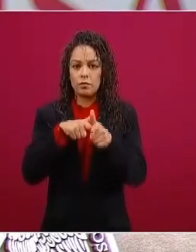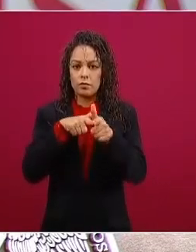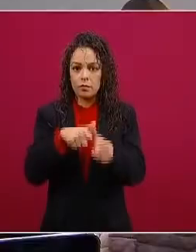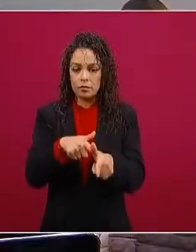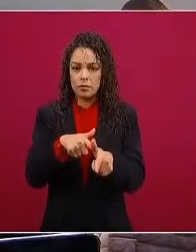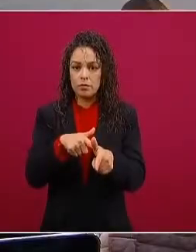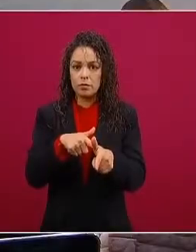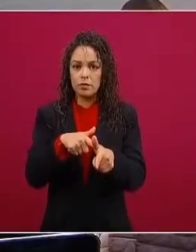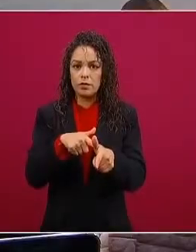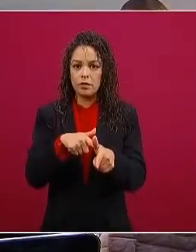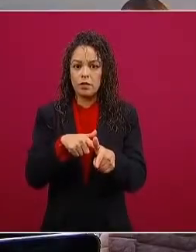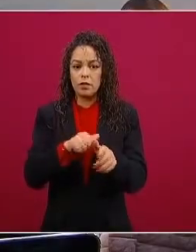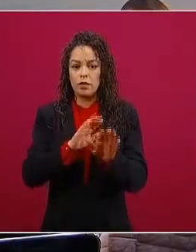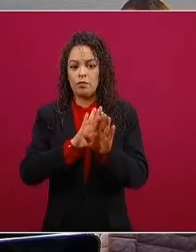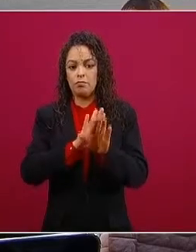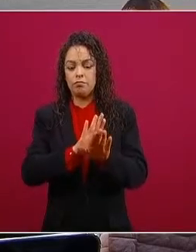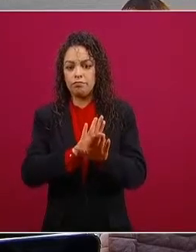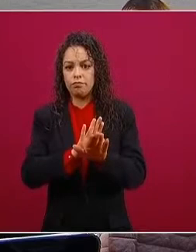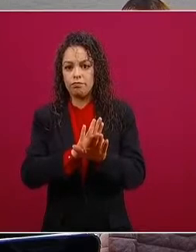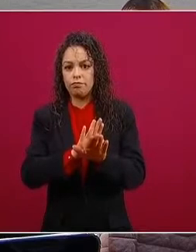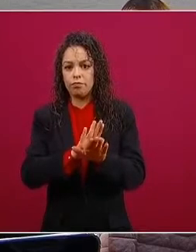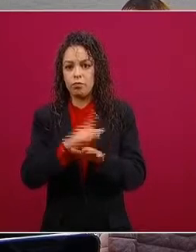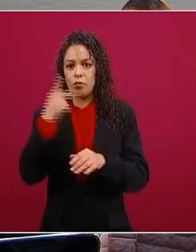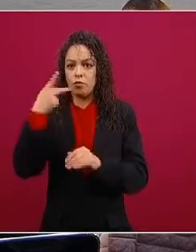por mantener privilegios